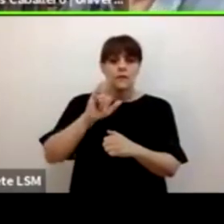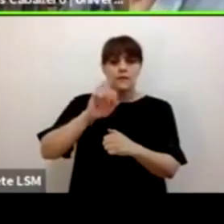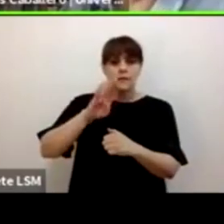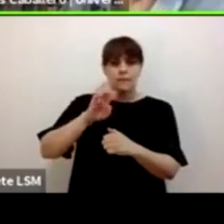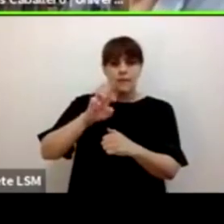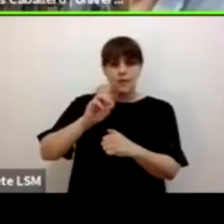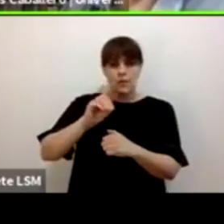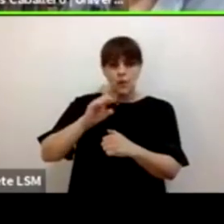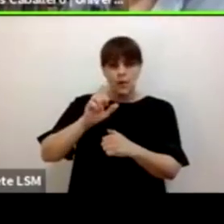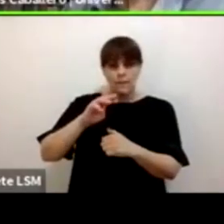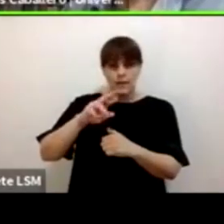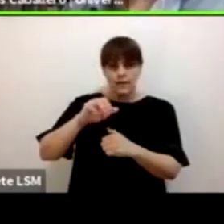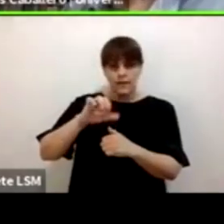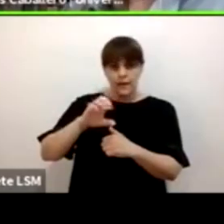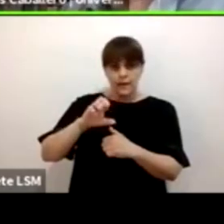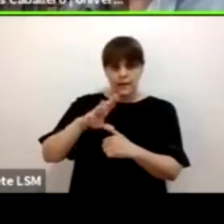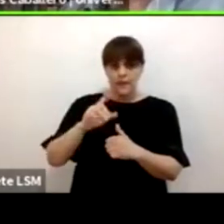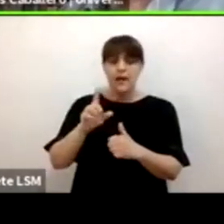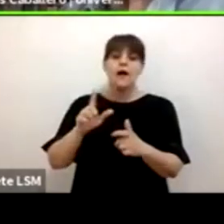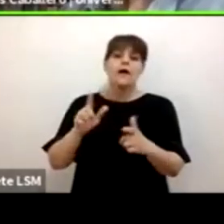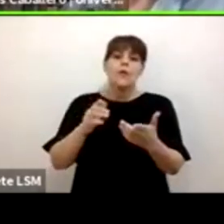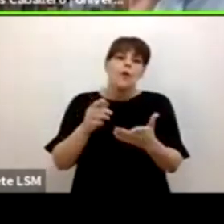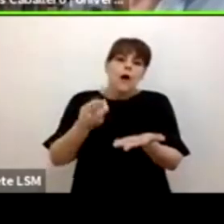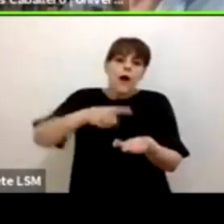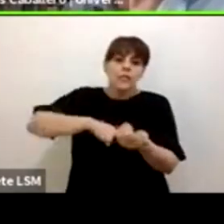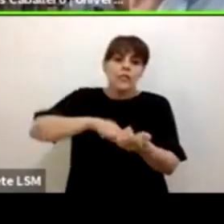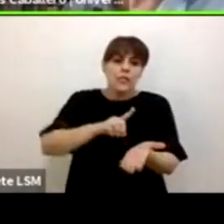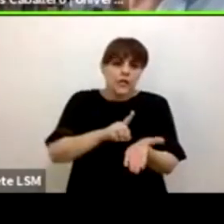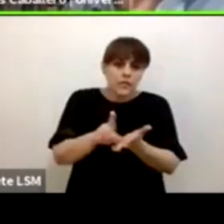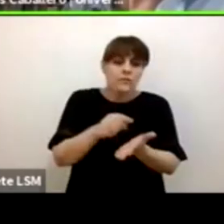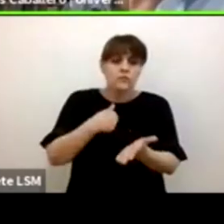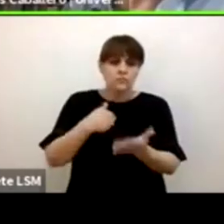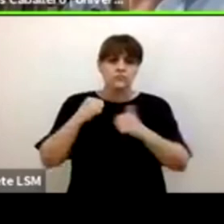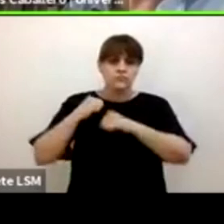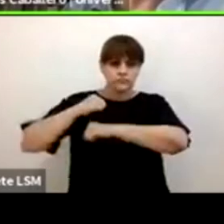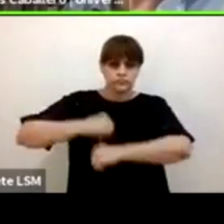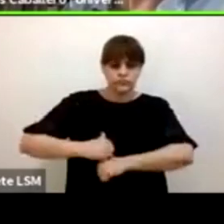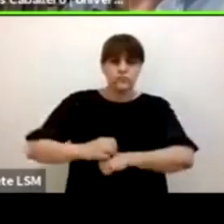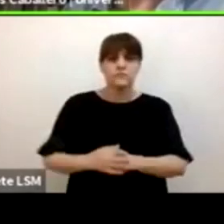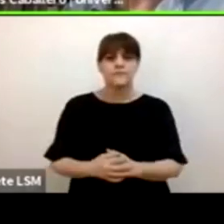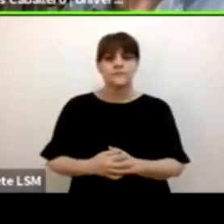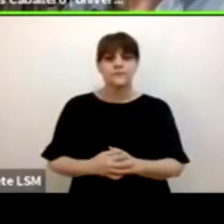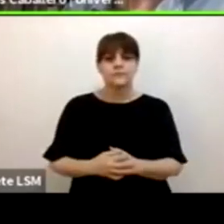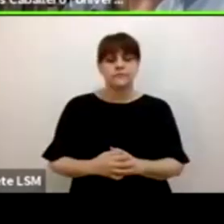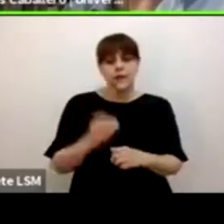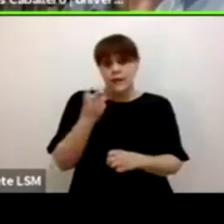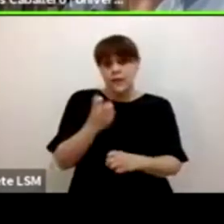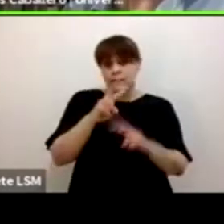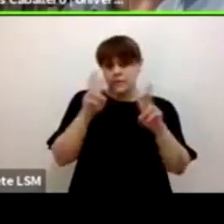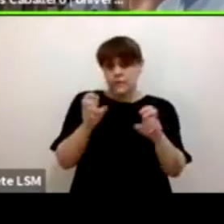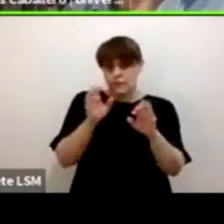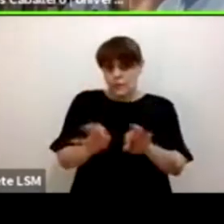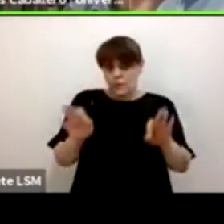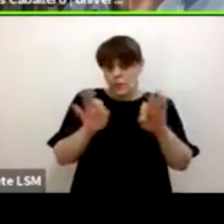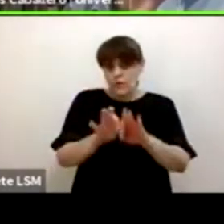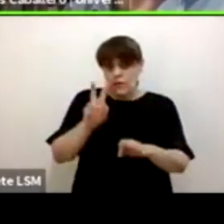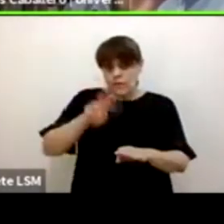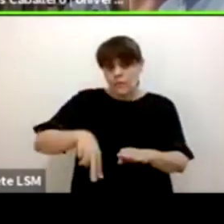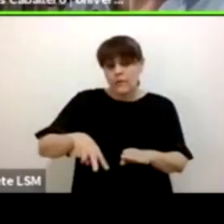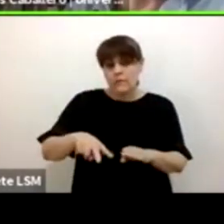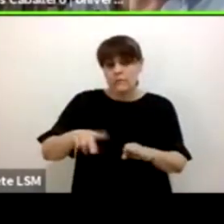Me parece que es un tema de la mayor importancia y en el que en este país hemos